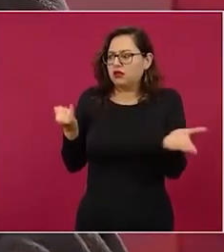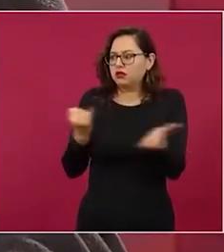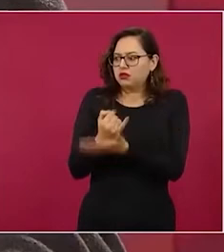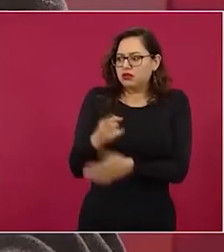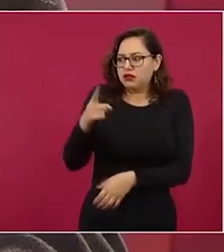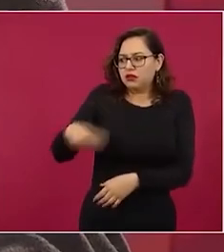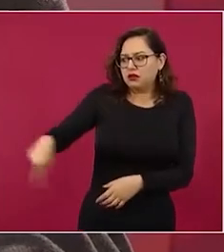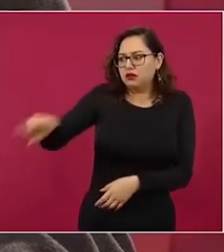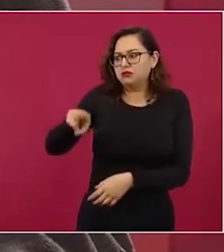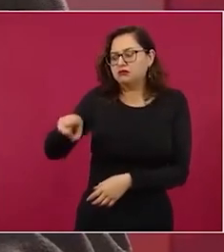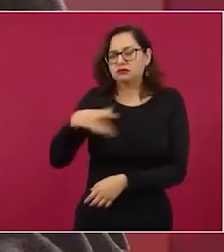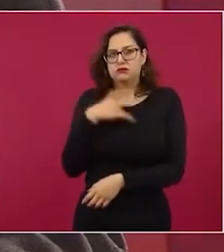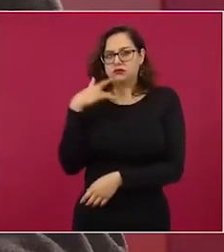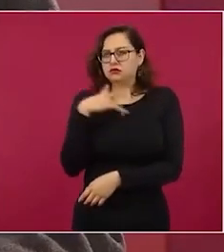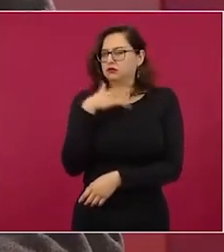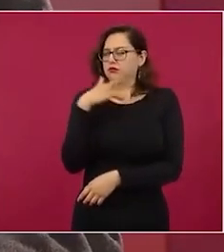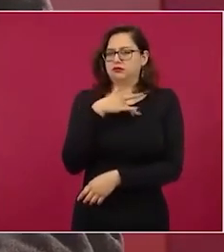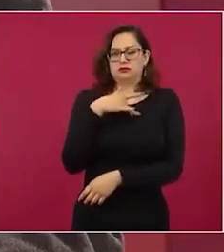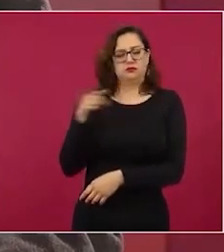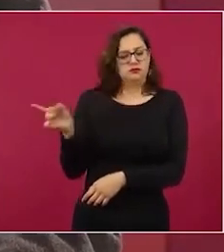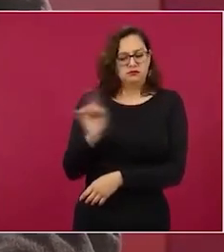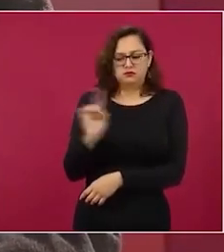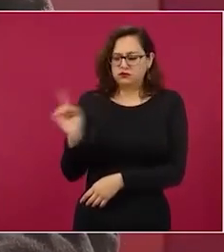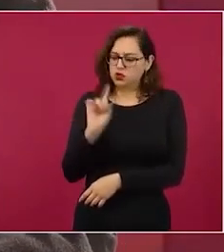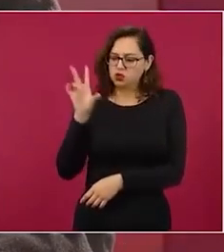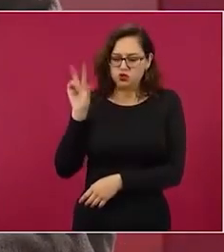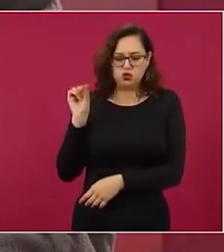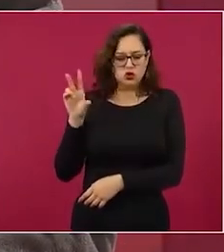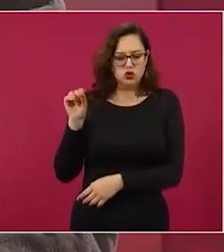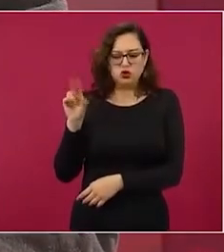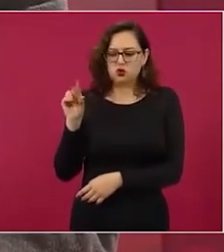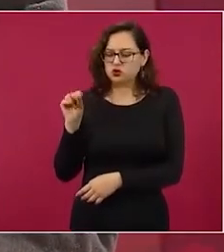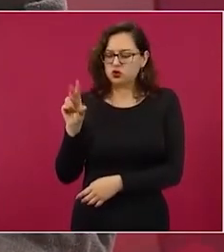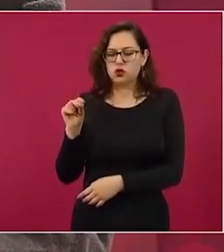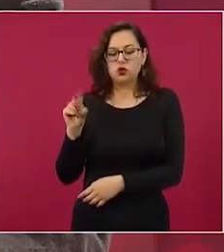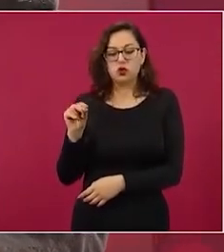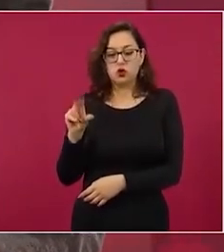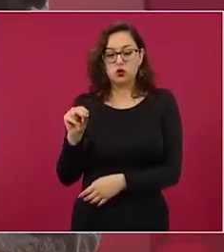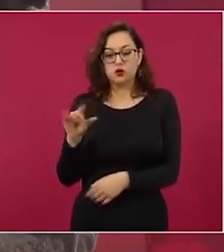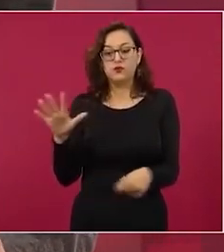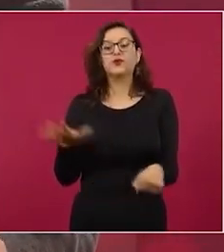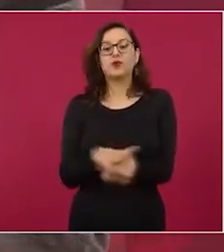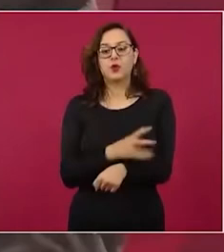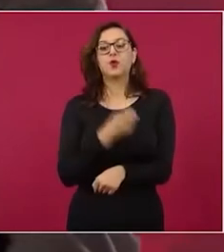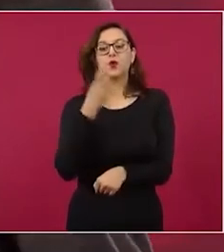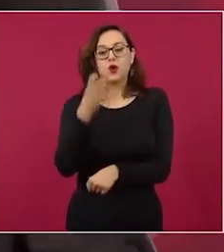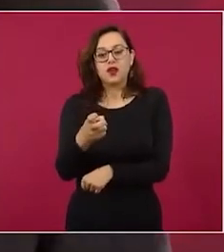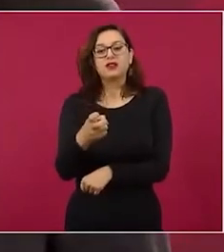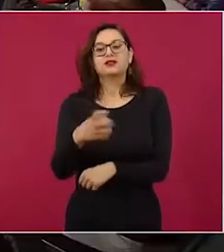esto es un asunto también de fondo para conseguir